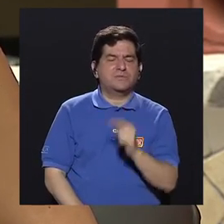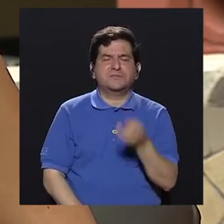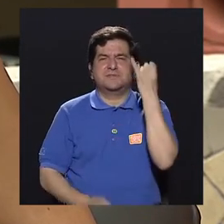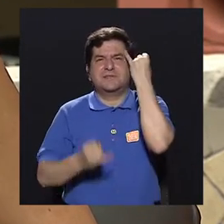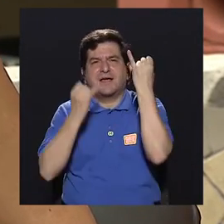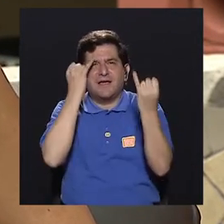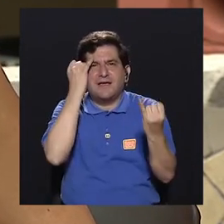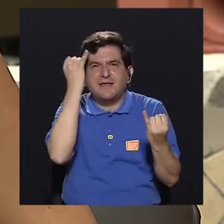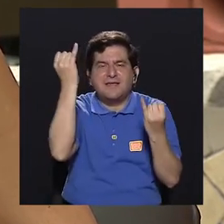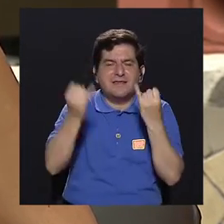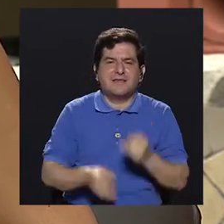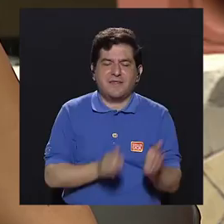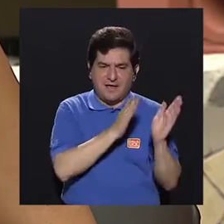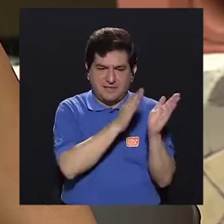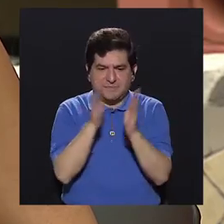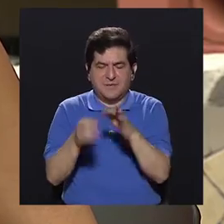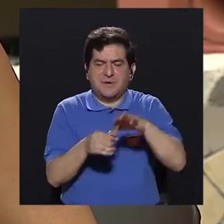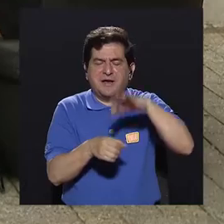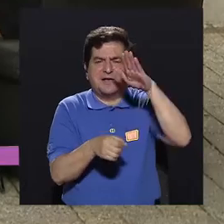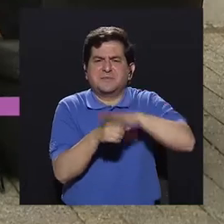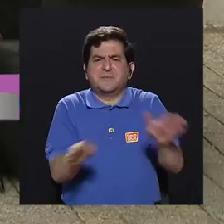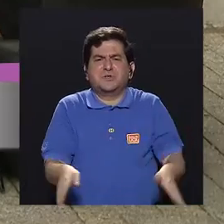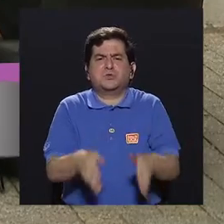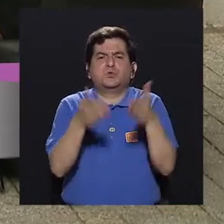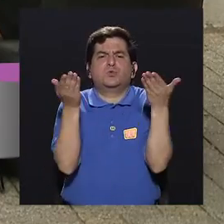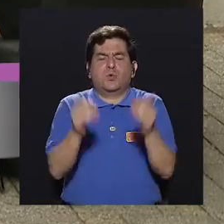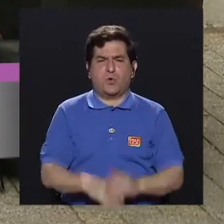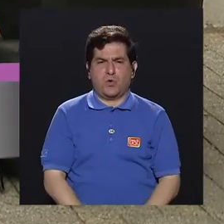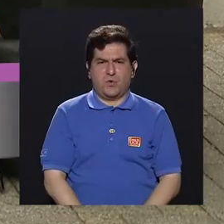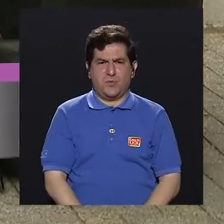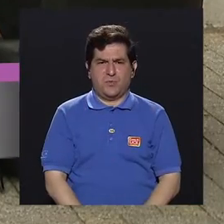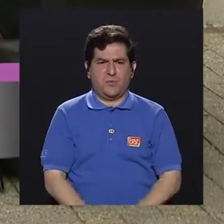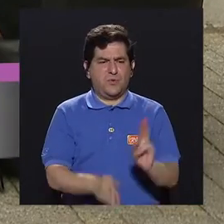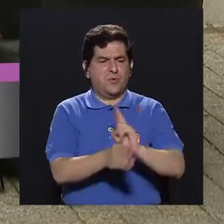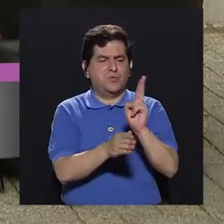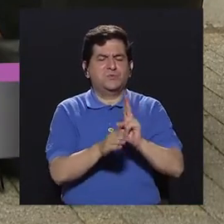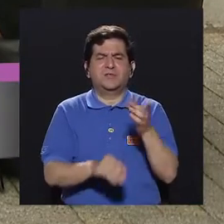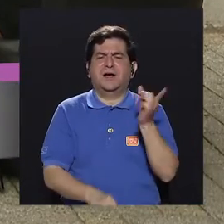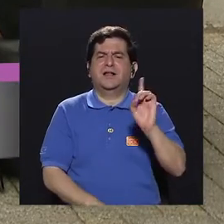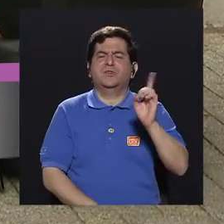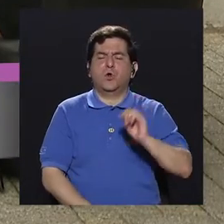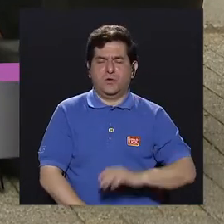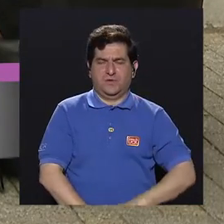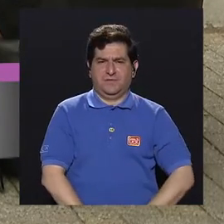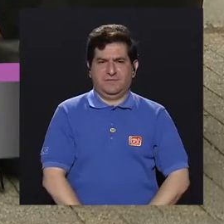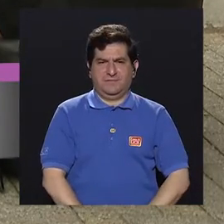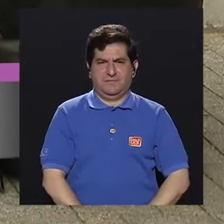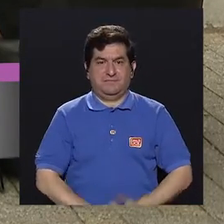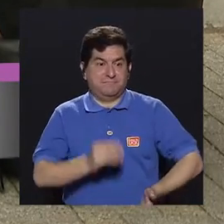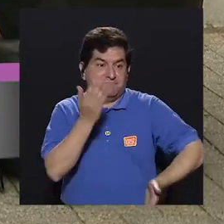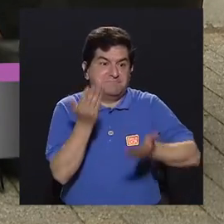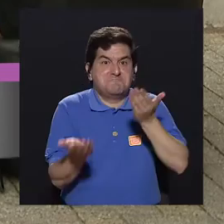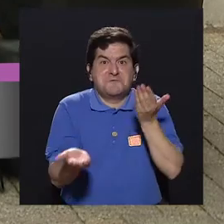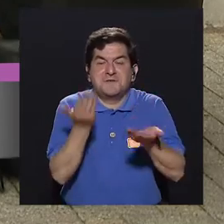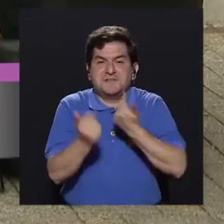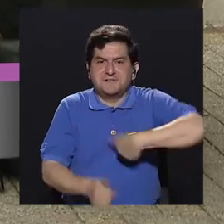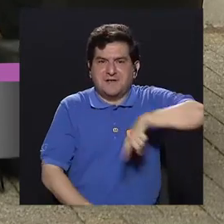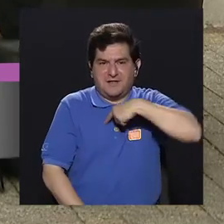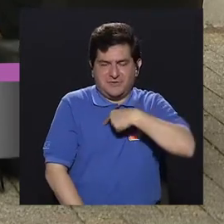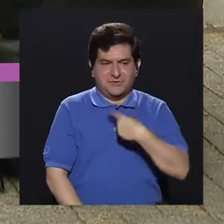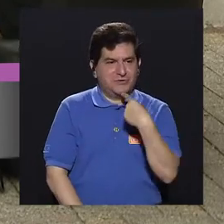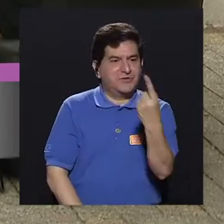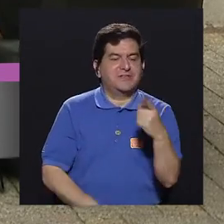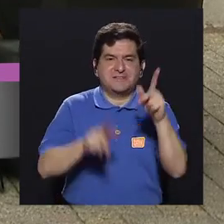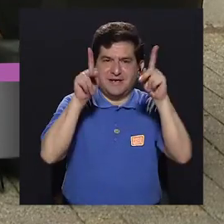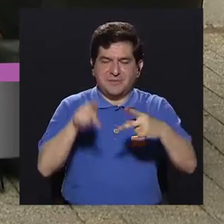algunas ideas de preparación con semillas. ¿Dónde podemos usar semillas? ¿Verdad?, un poco como para que